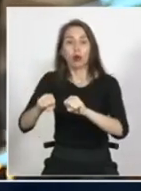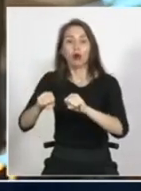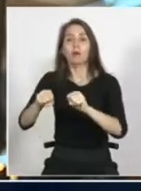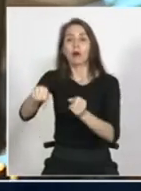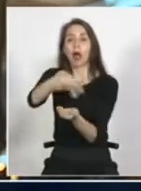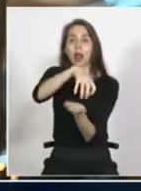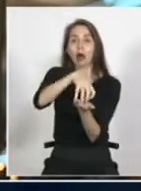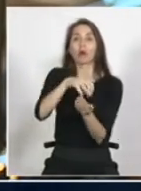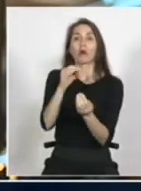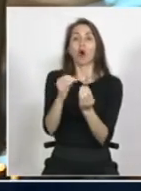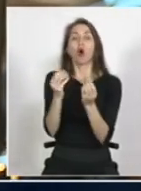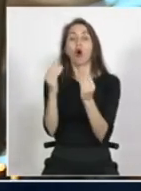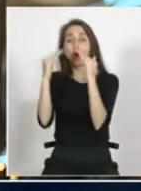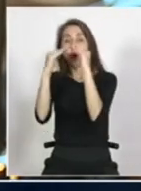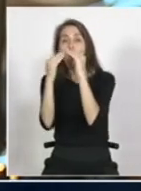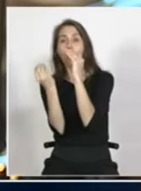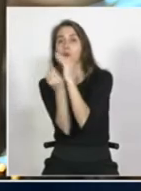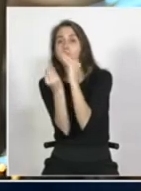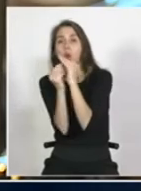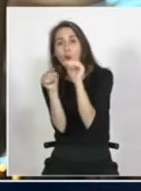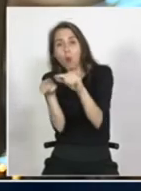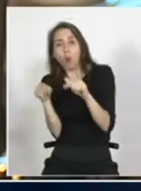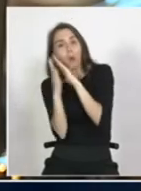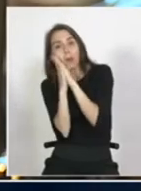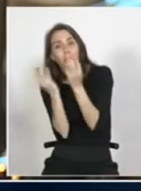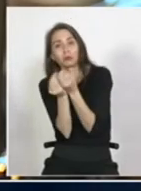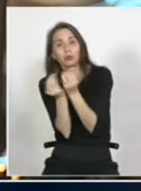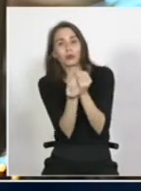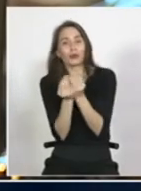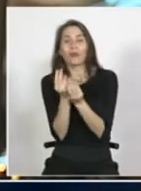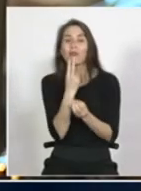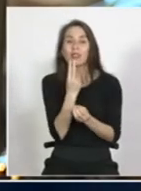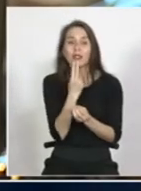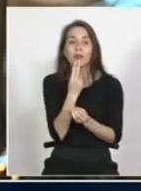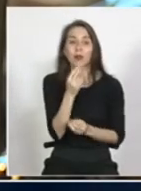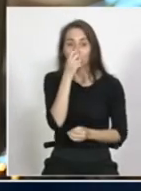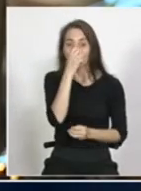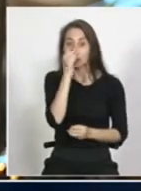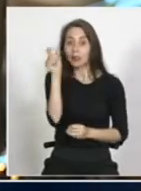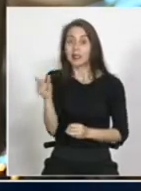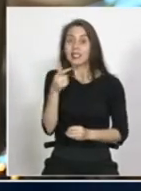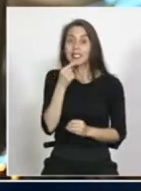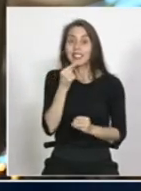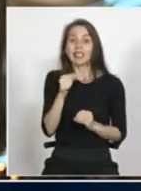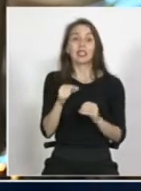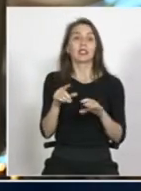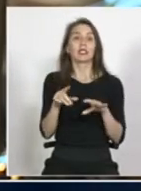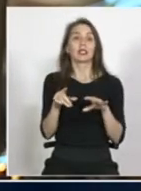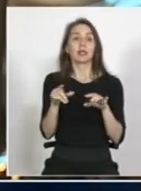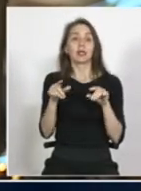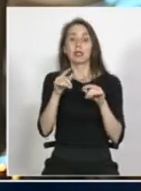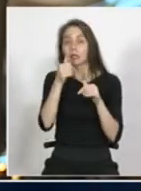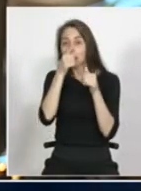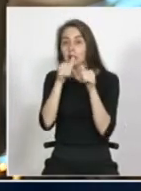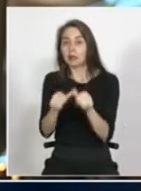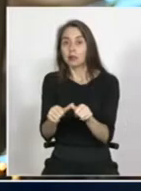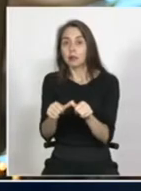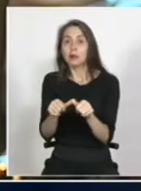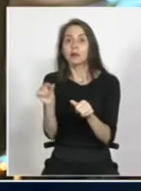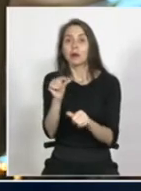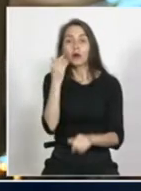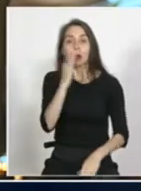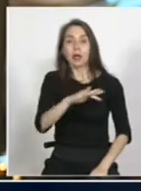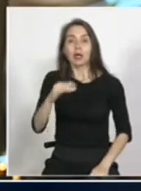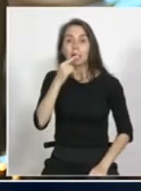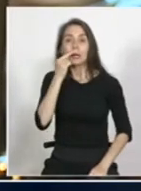estoy, en la cual hay muchos padres que han hecho el intento de regularizar o de ocupar la visa temporal para niños